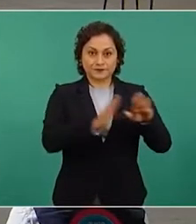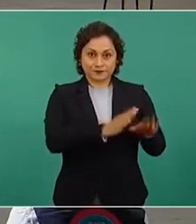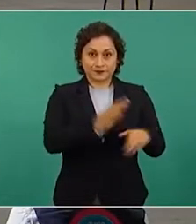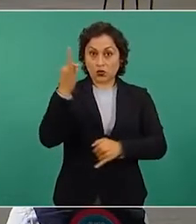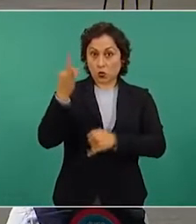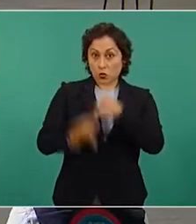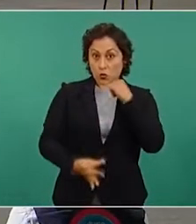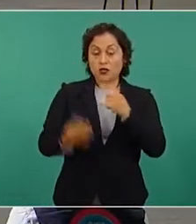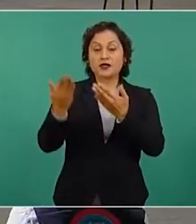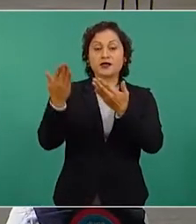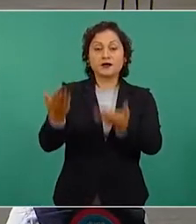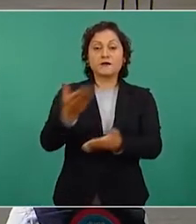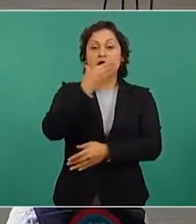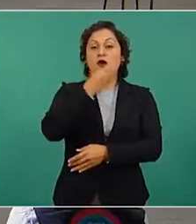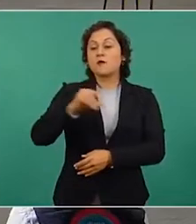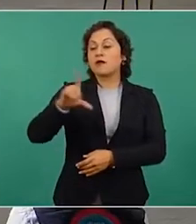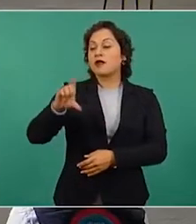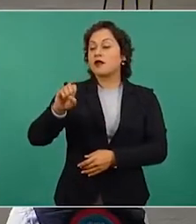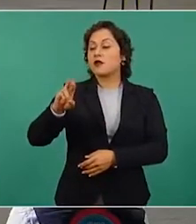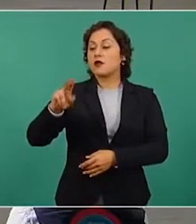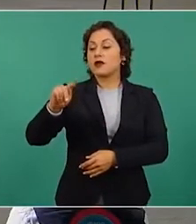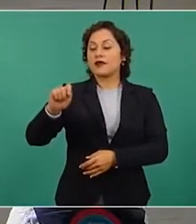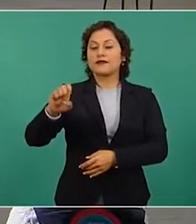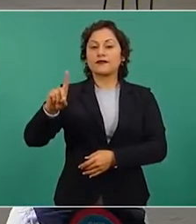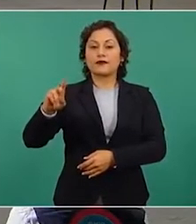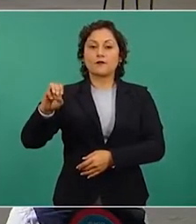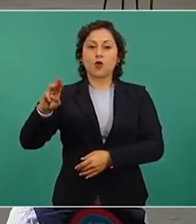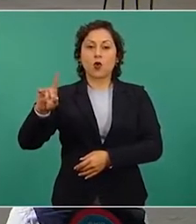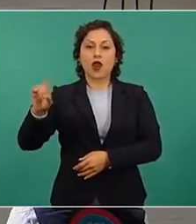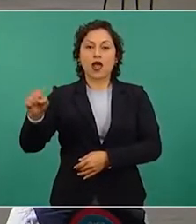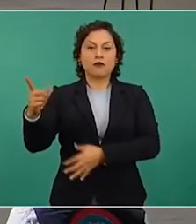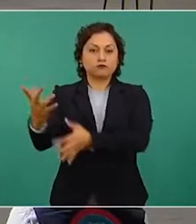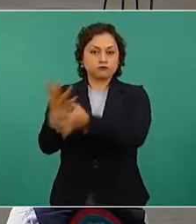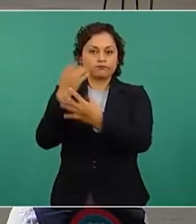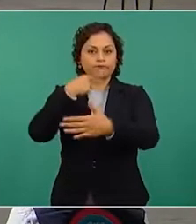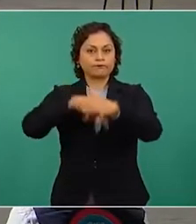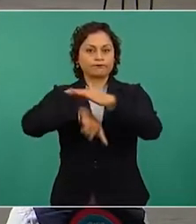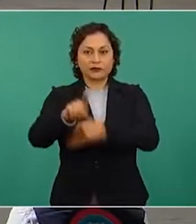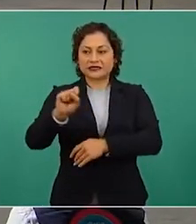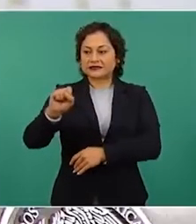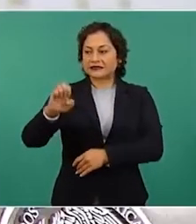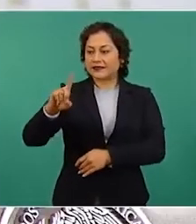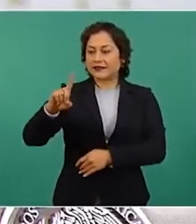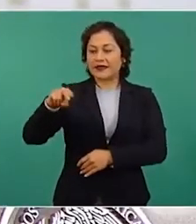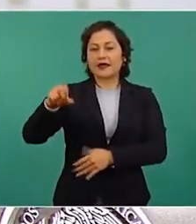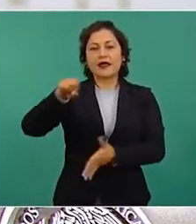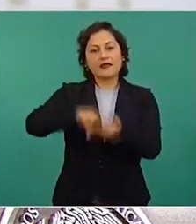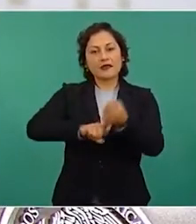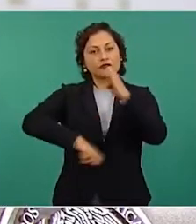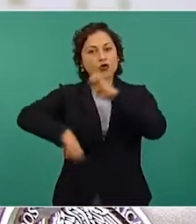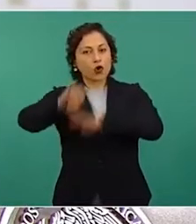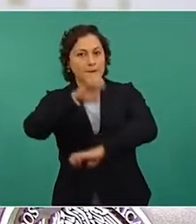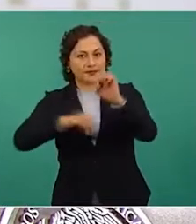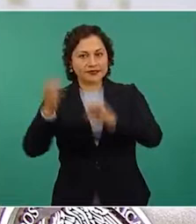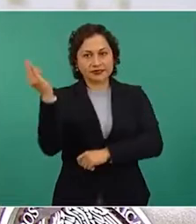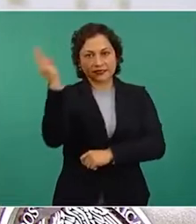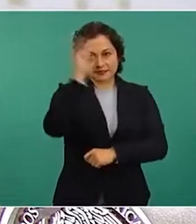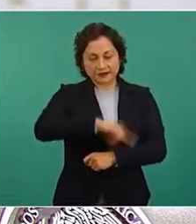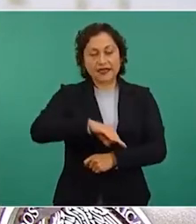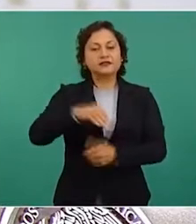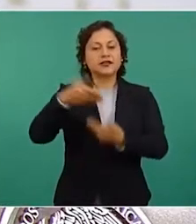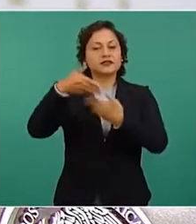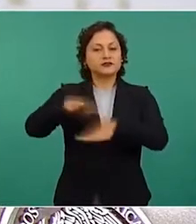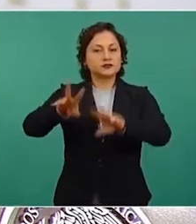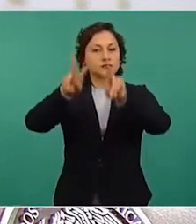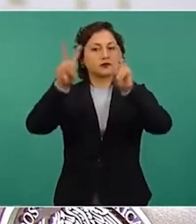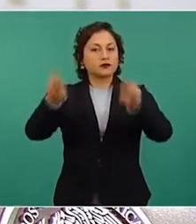última. Loret de Mola acusa a Sedena de contratar a Empresas Fantasma en la construcción del aeropuerto Felipe Ángeles,